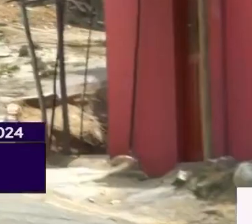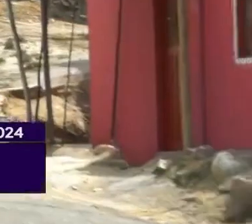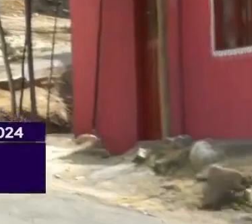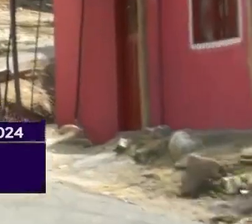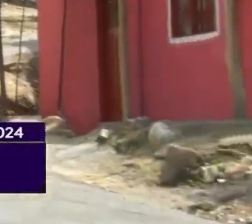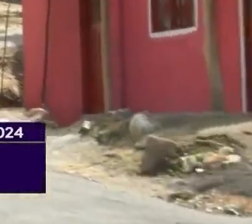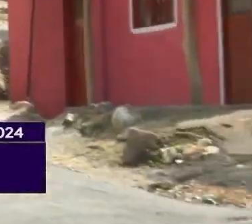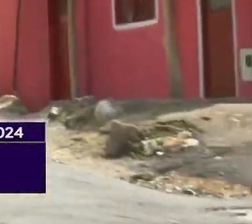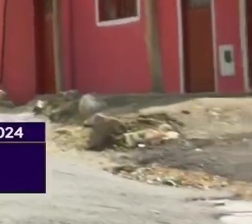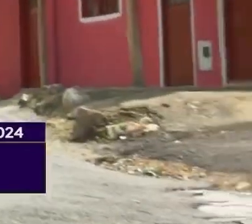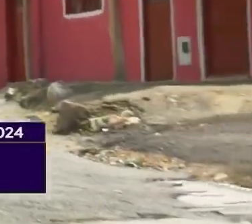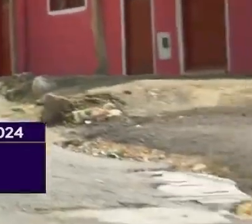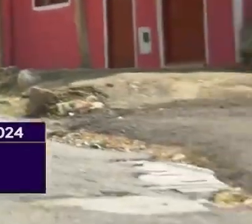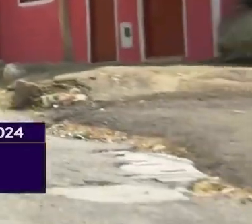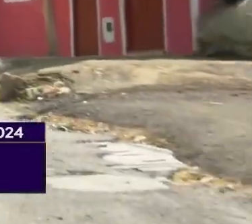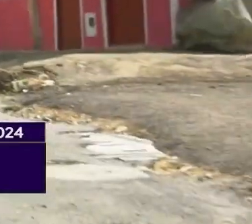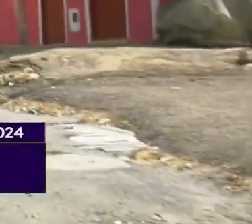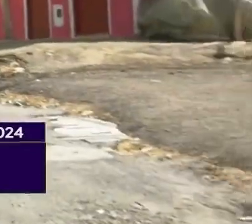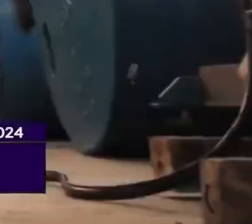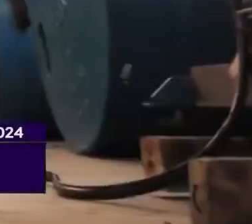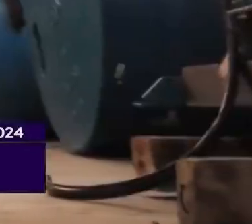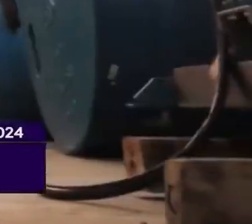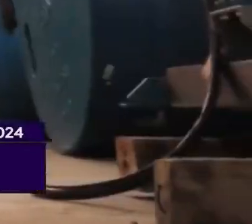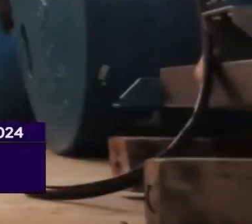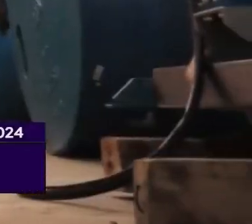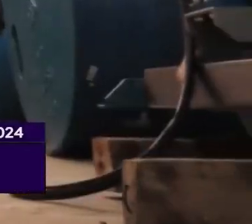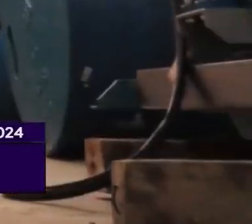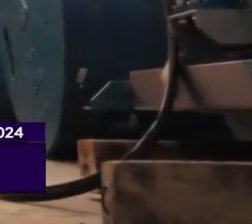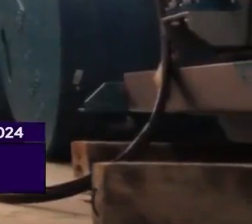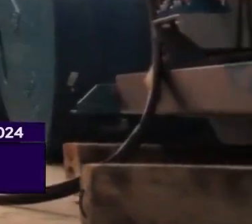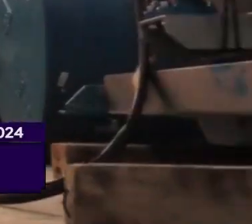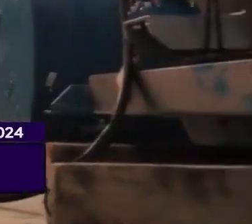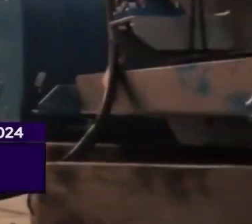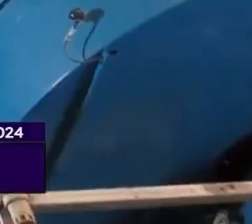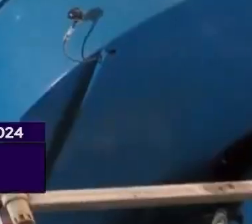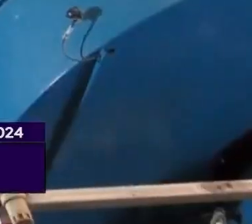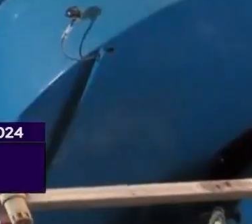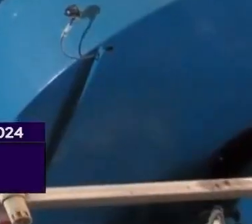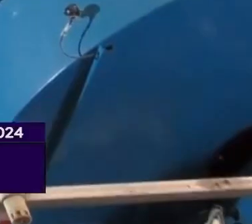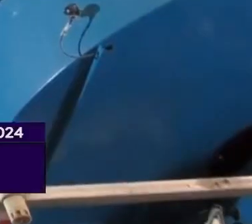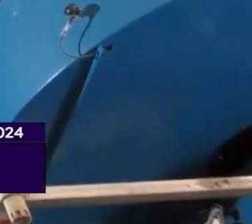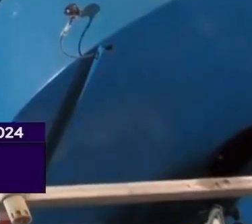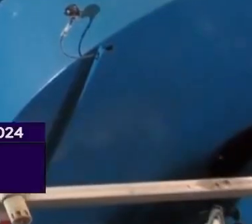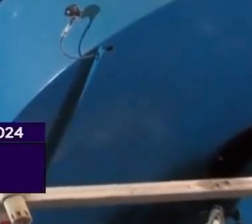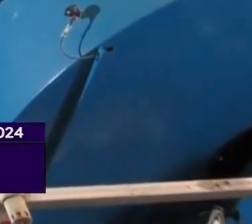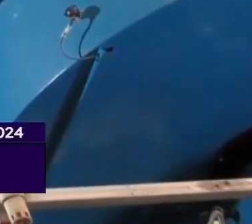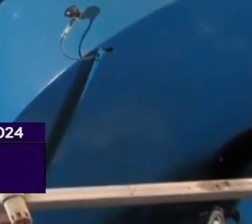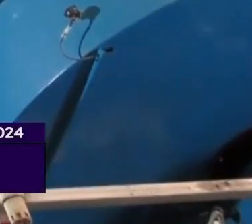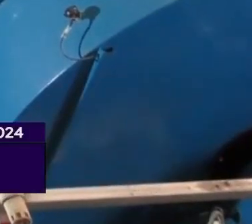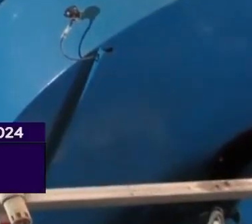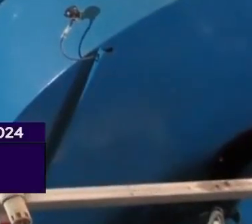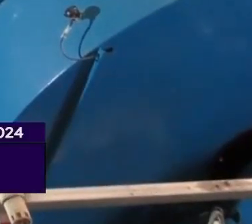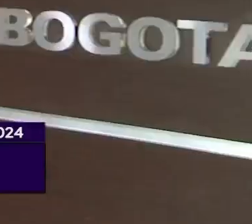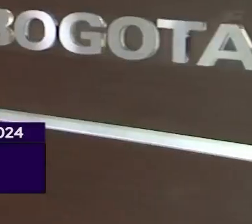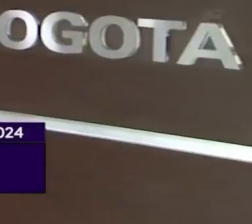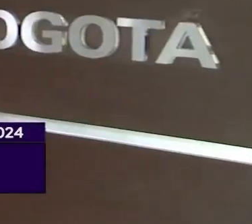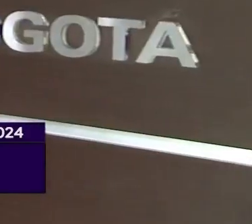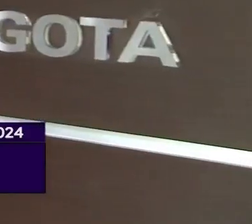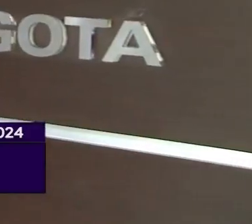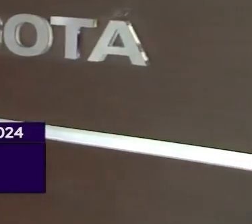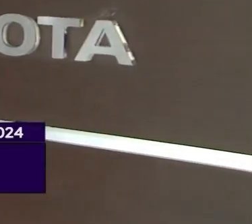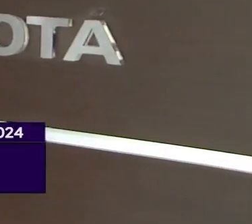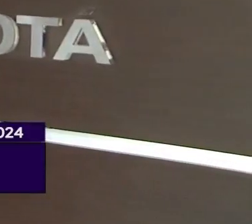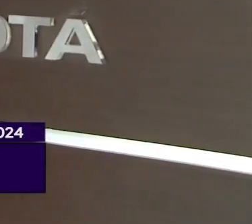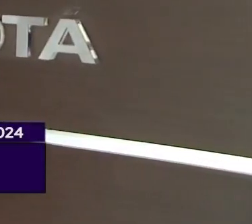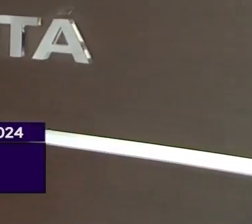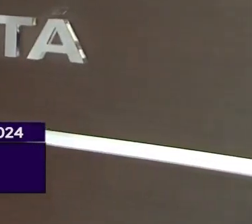Más de 30 barrios en la localidad de Guzmés se encuentran sin suministro de agua por una falla en la planta del Dorado. El Acueducto